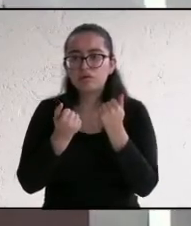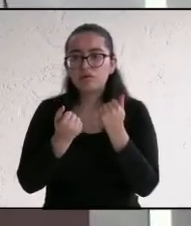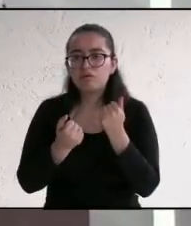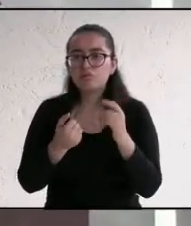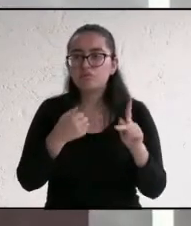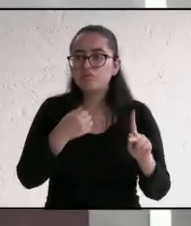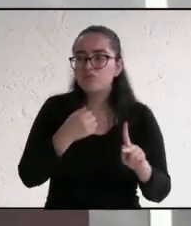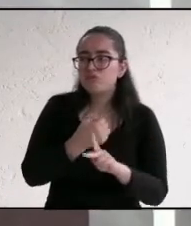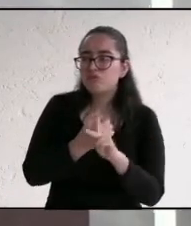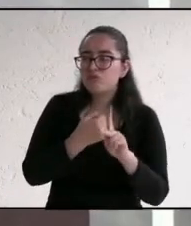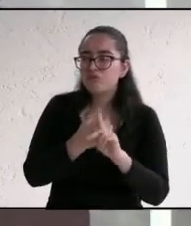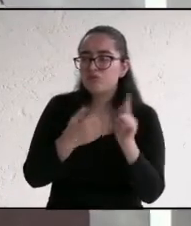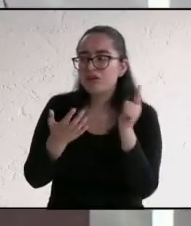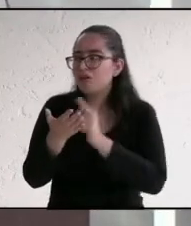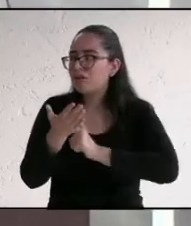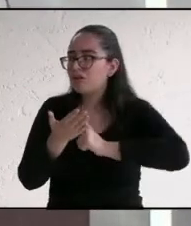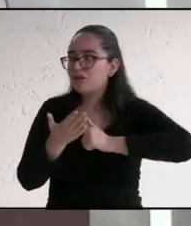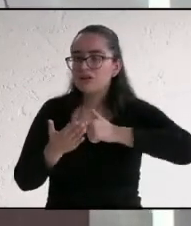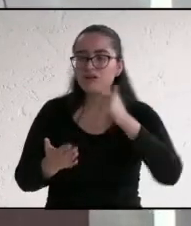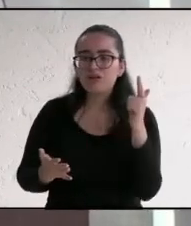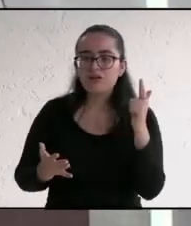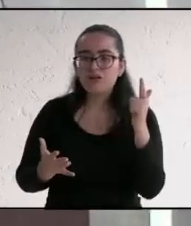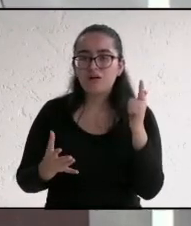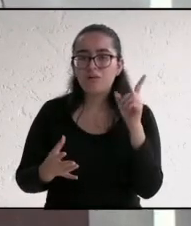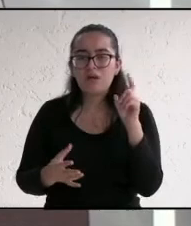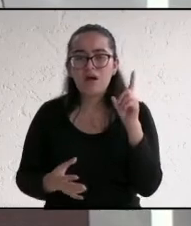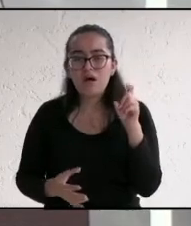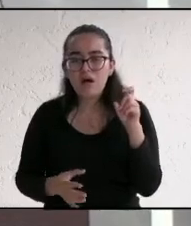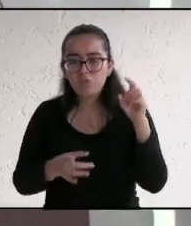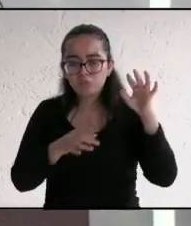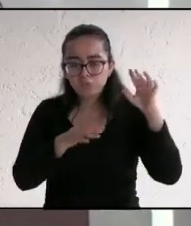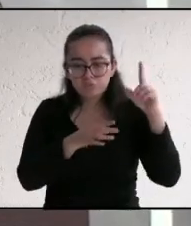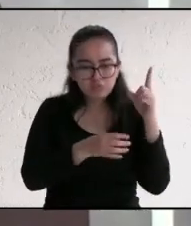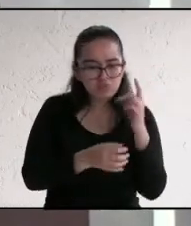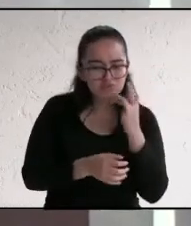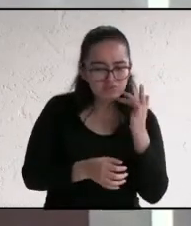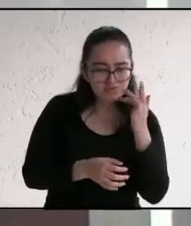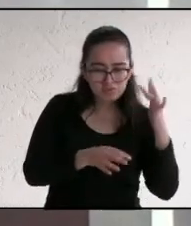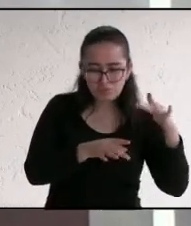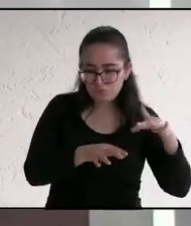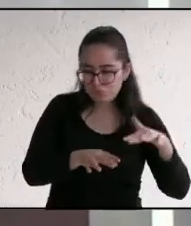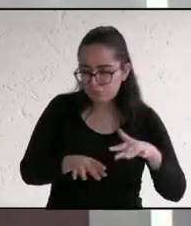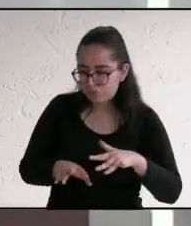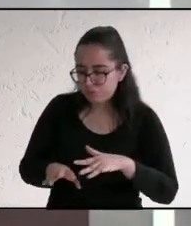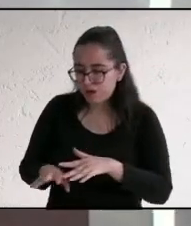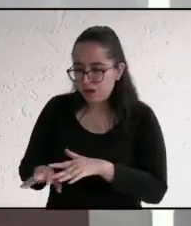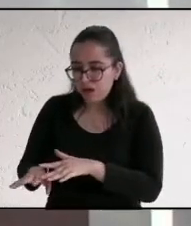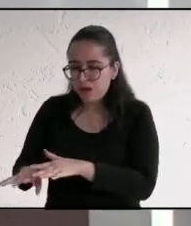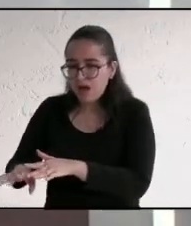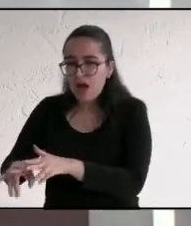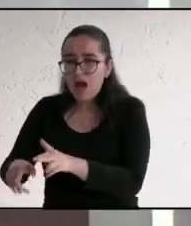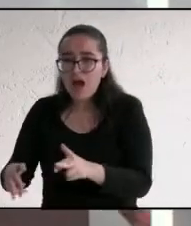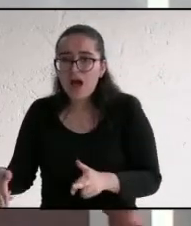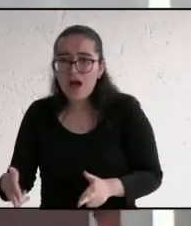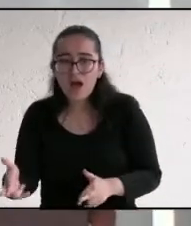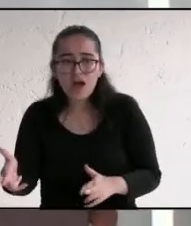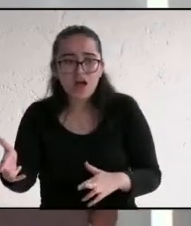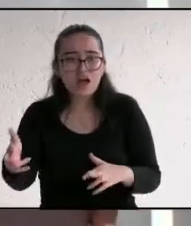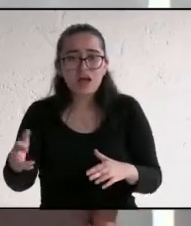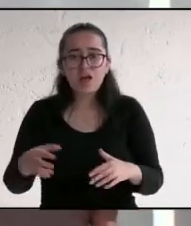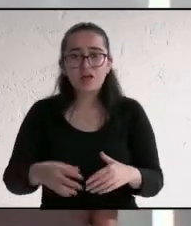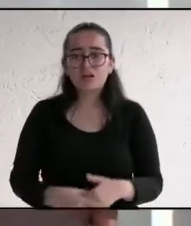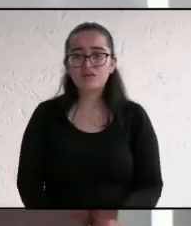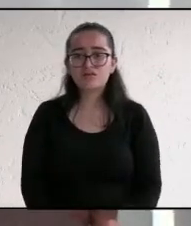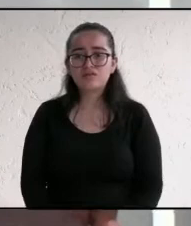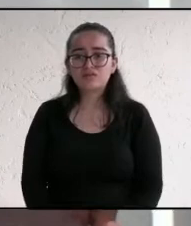problema gravísimo es que toda esta agua residual está llegando a nuestros ríos. Yo hice hace rato